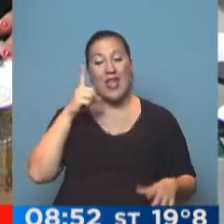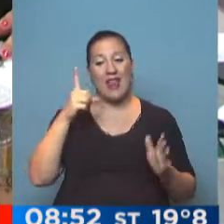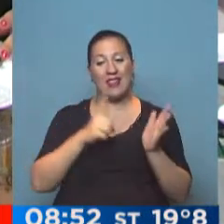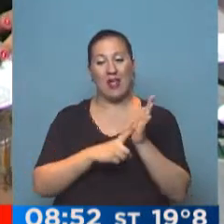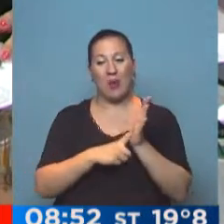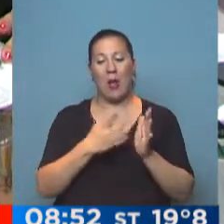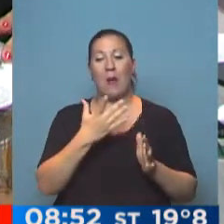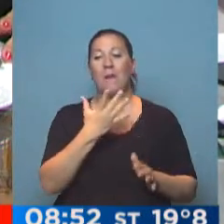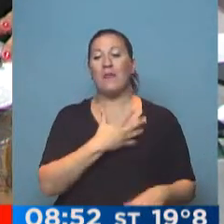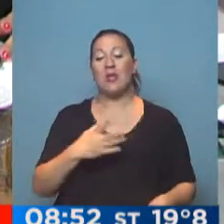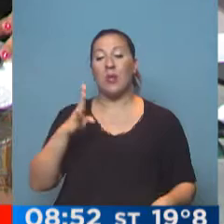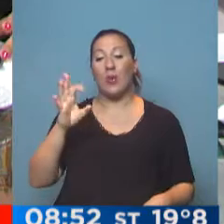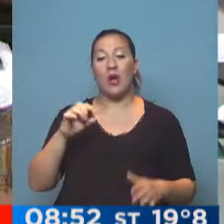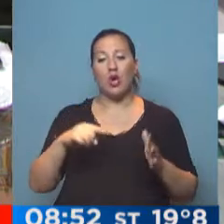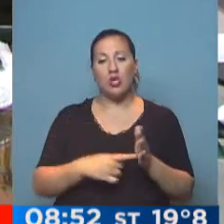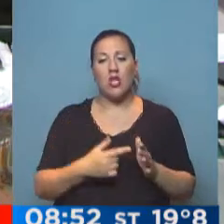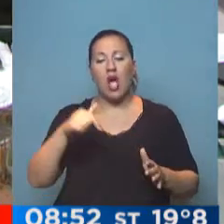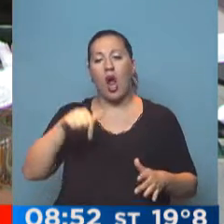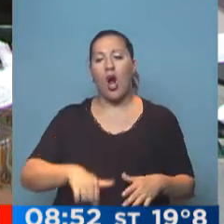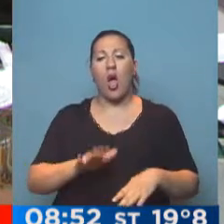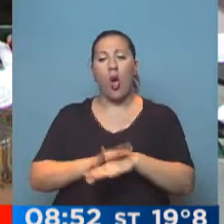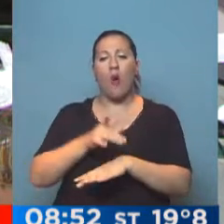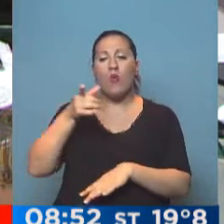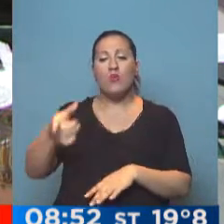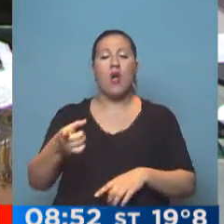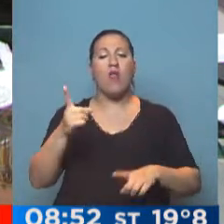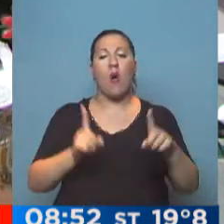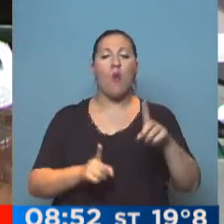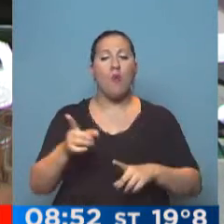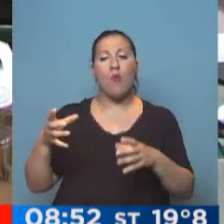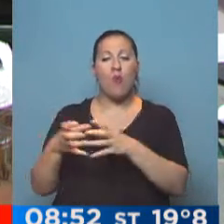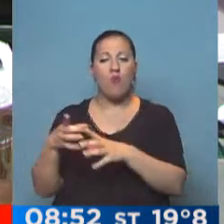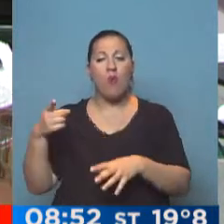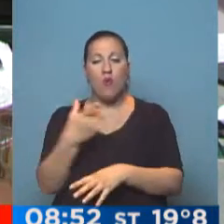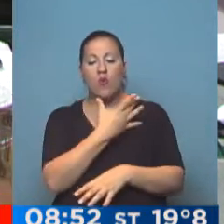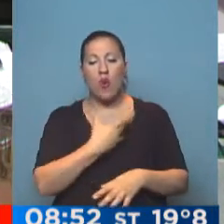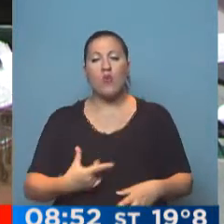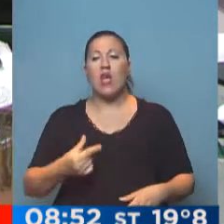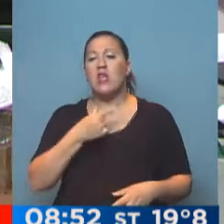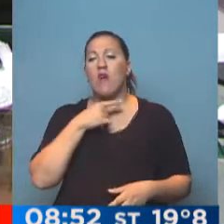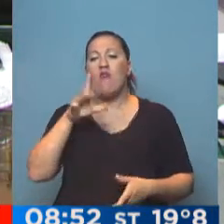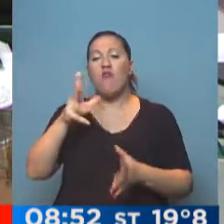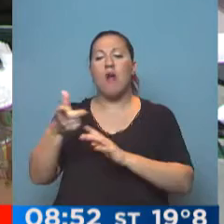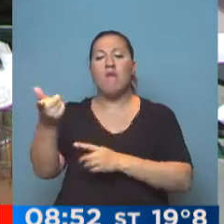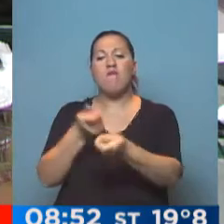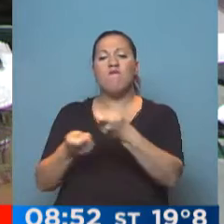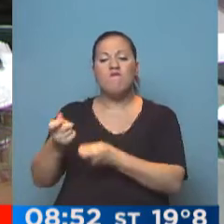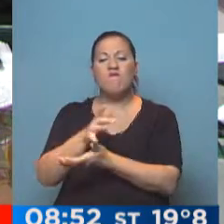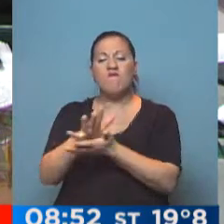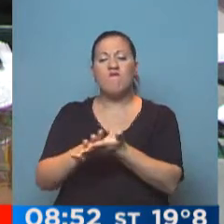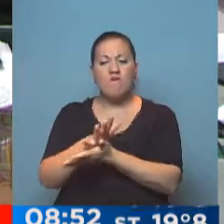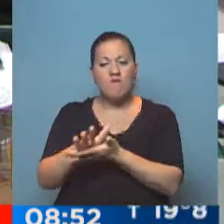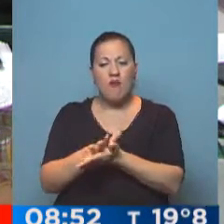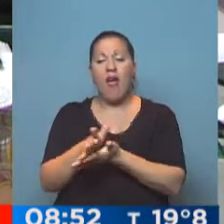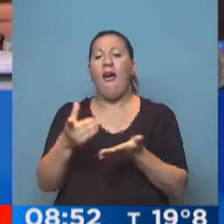recordemos, presidente del Banco Central, ahora está acusado por algunos sectores de oposición de efectuar algunas maniobras fraudulentas. A ver,